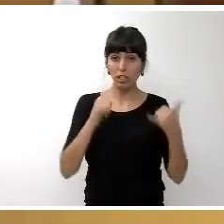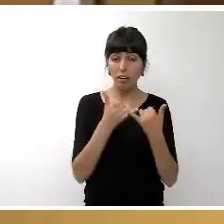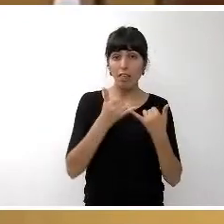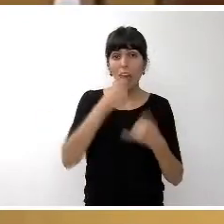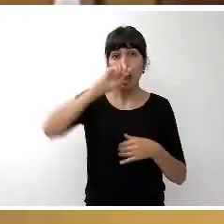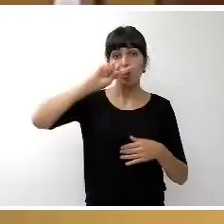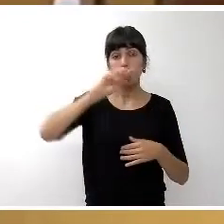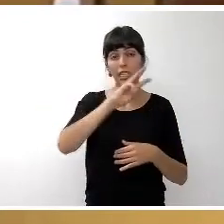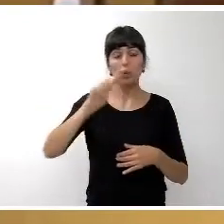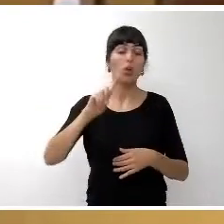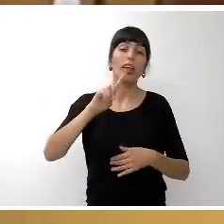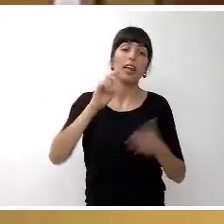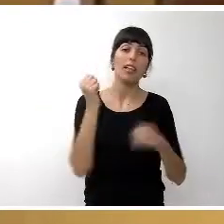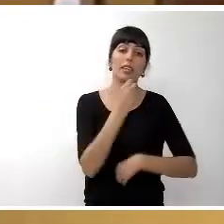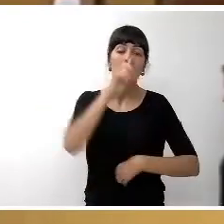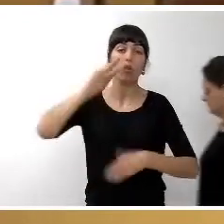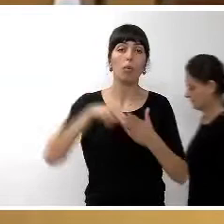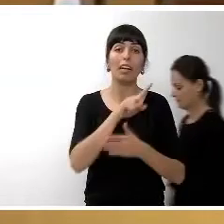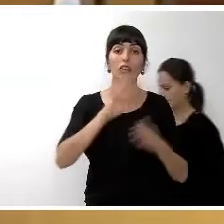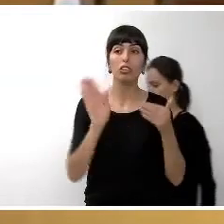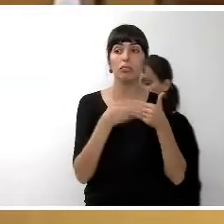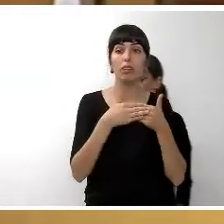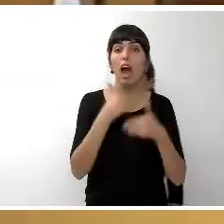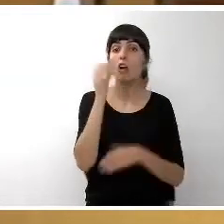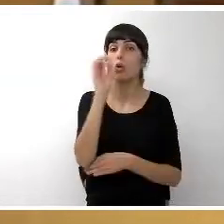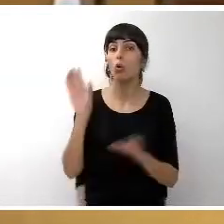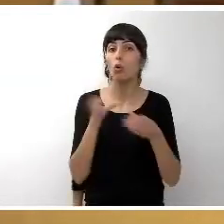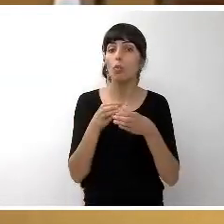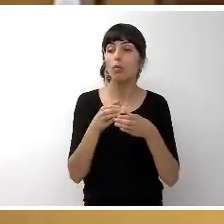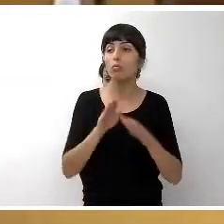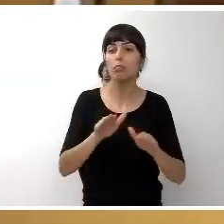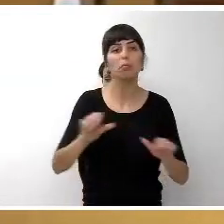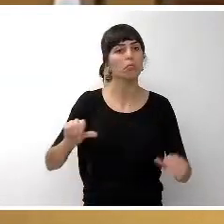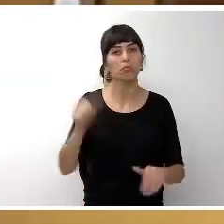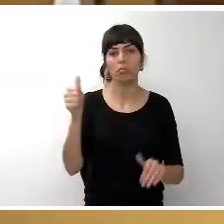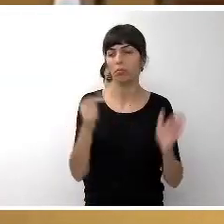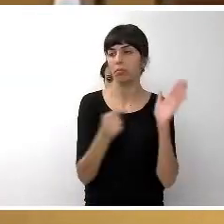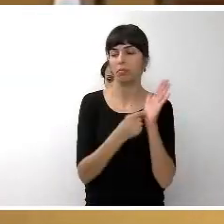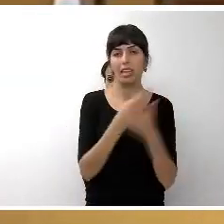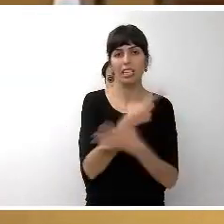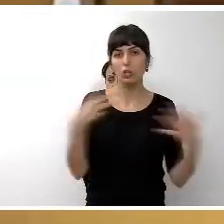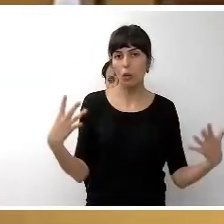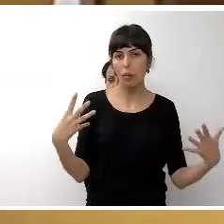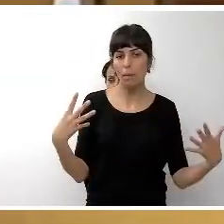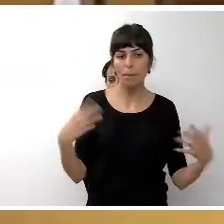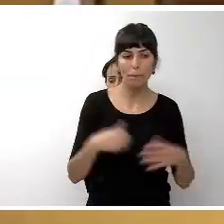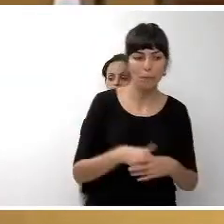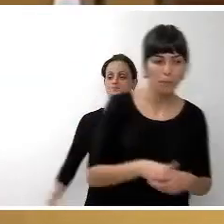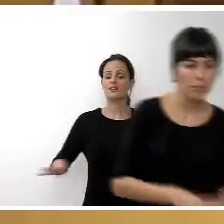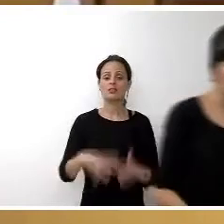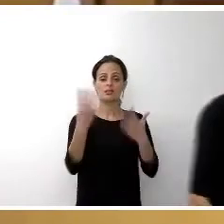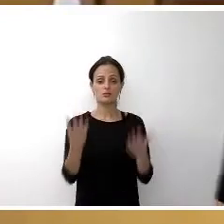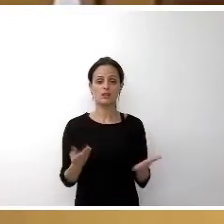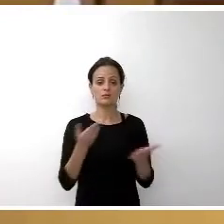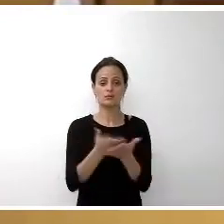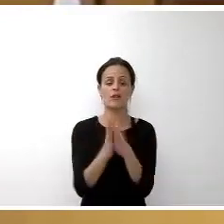de 2014. ¿Intervenciones por parte de los grupos? No lo hay, se aprueba. Punto Dar cuenta y ratificación